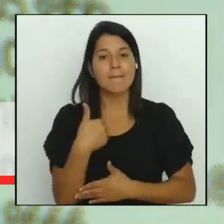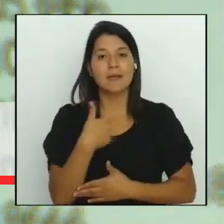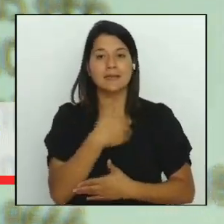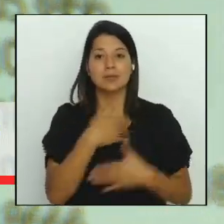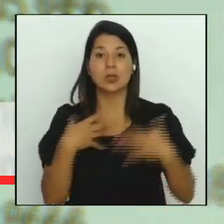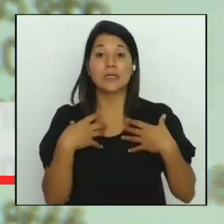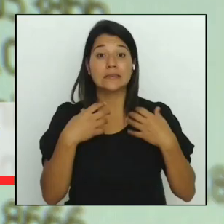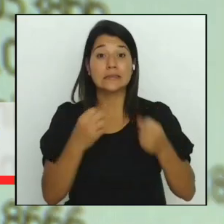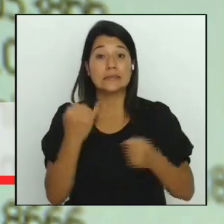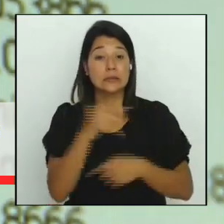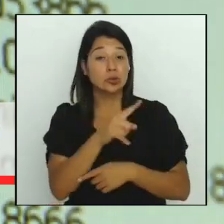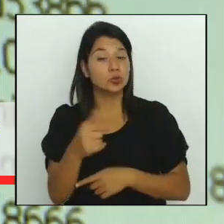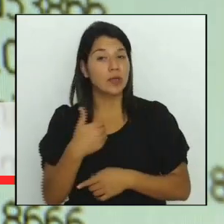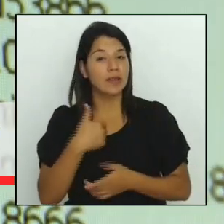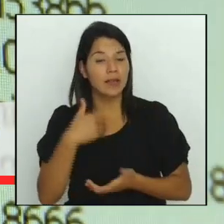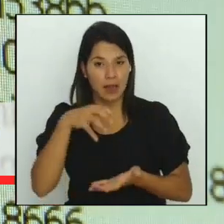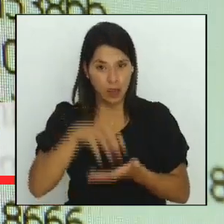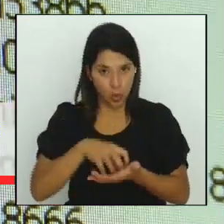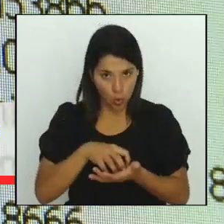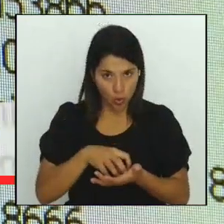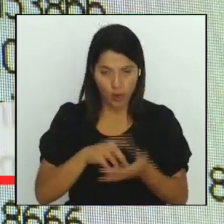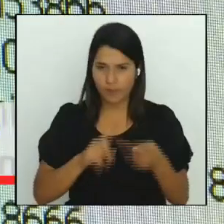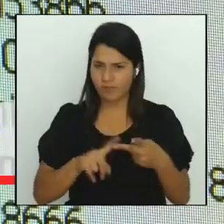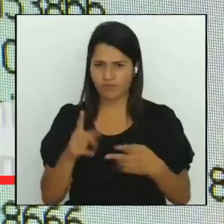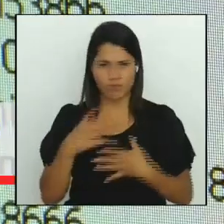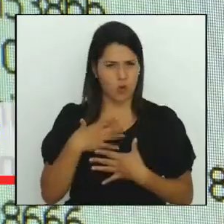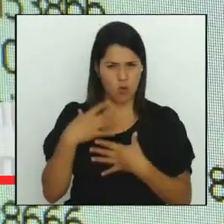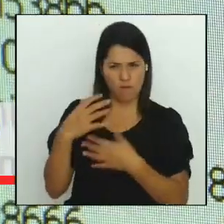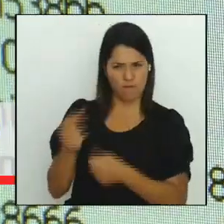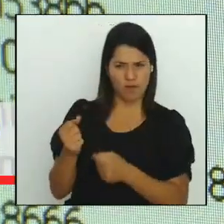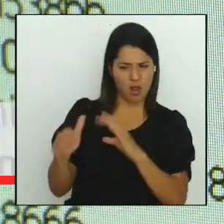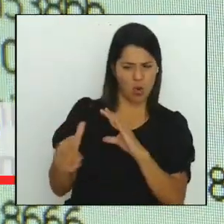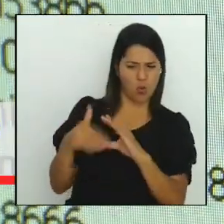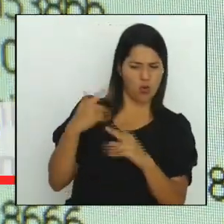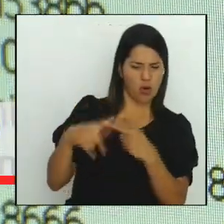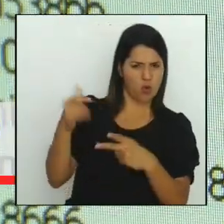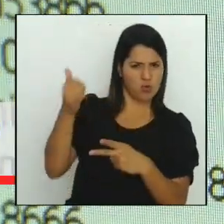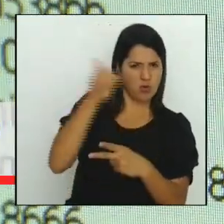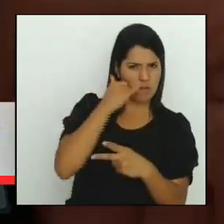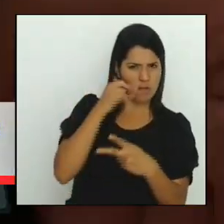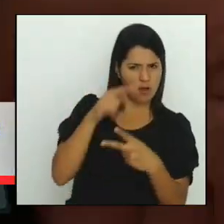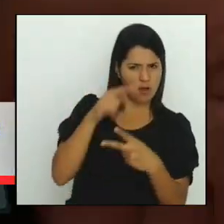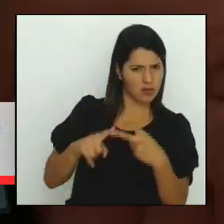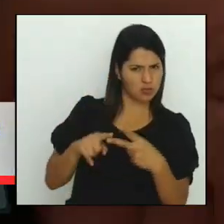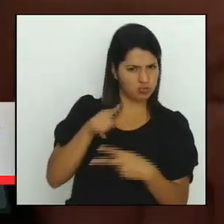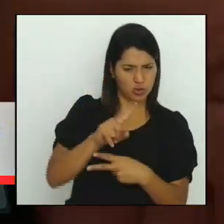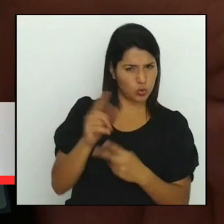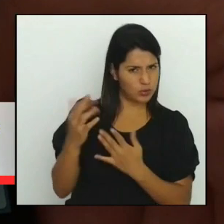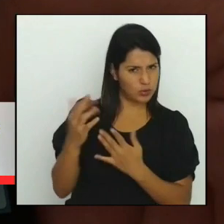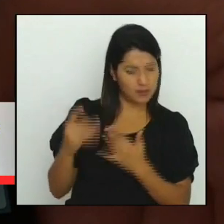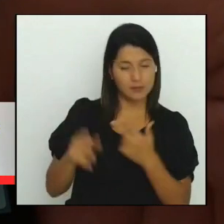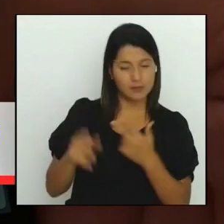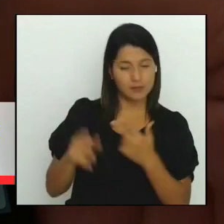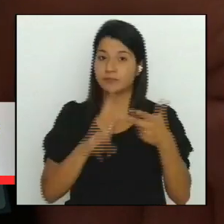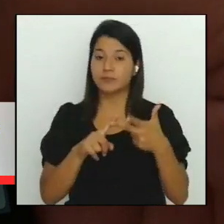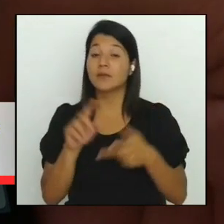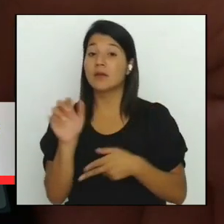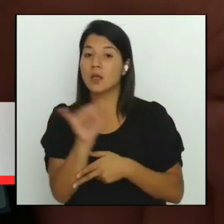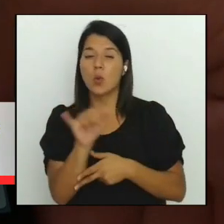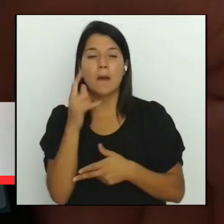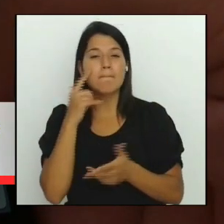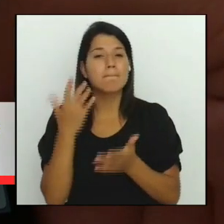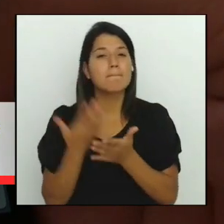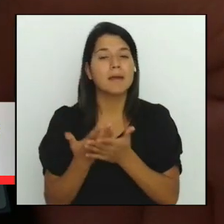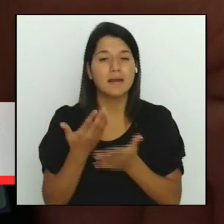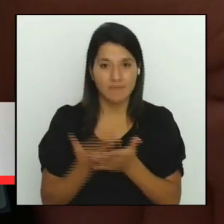alguna duda, desconfiar de los correos o llamadas que no están esperando, así como verificar que